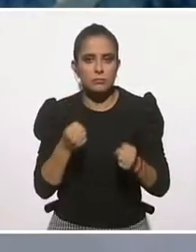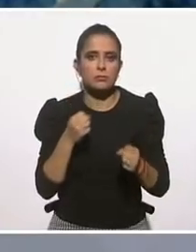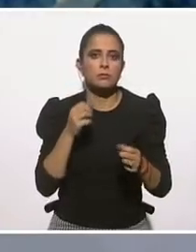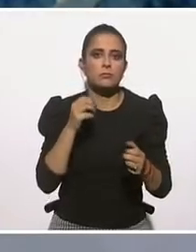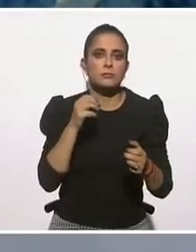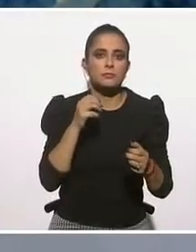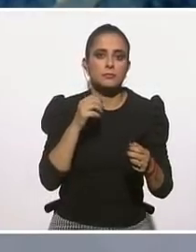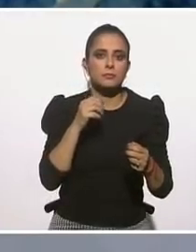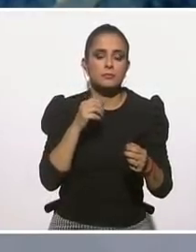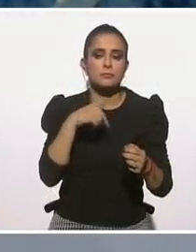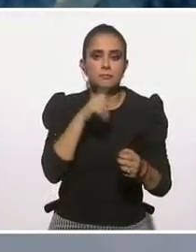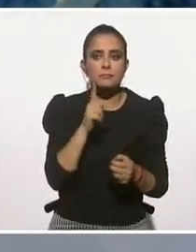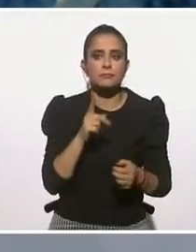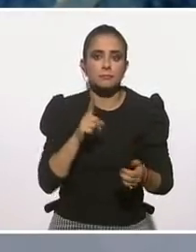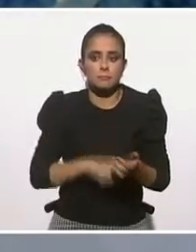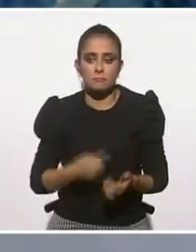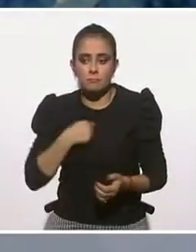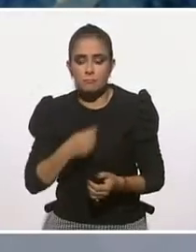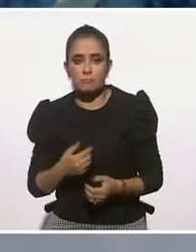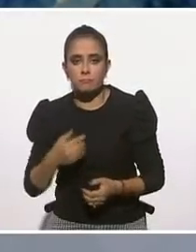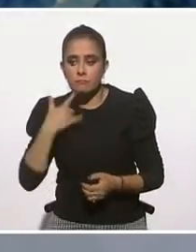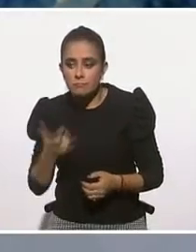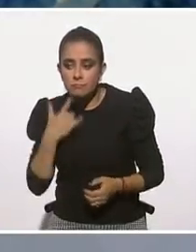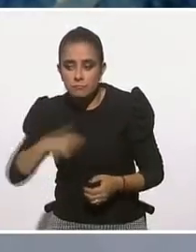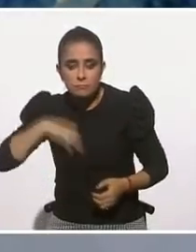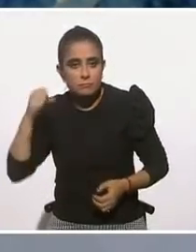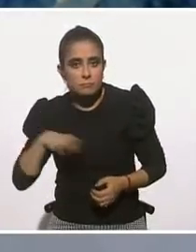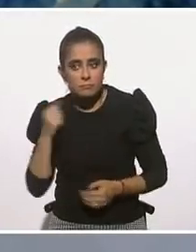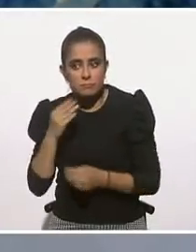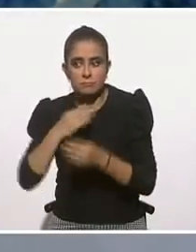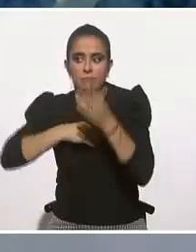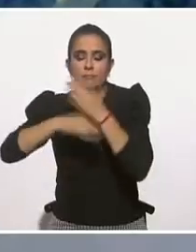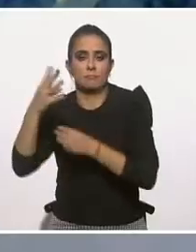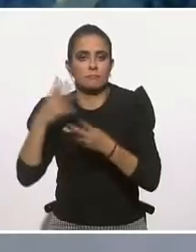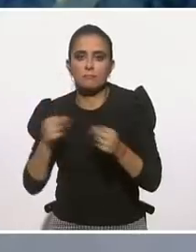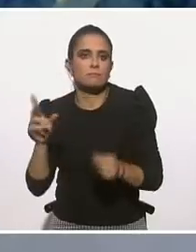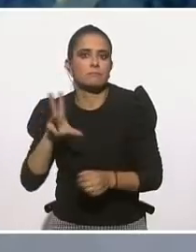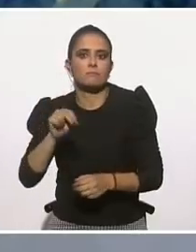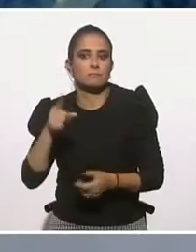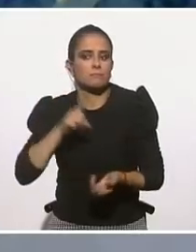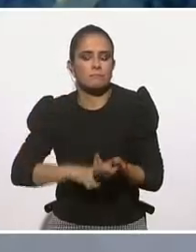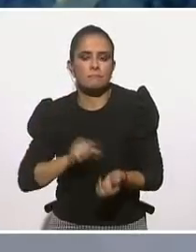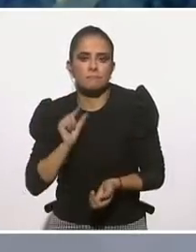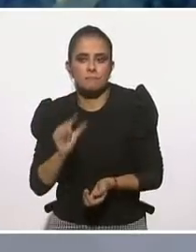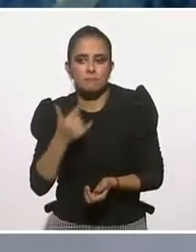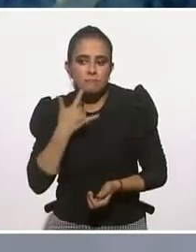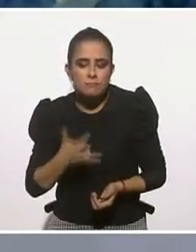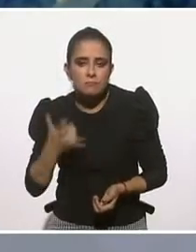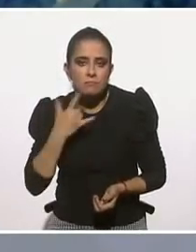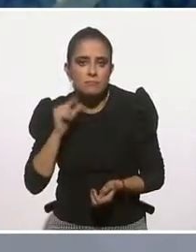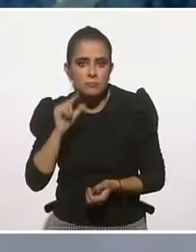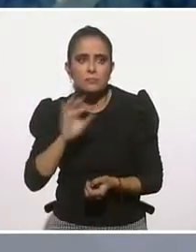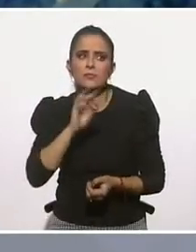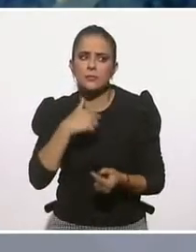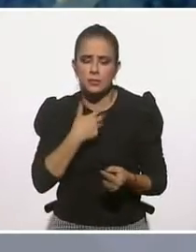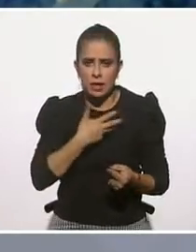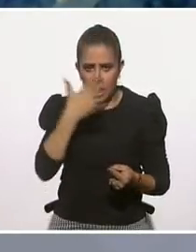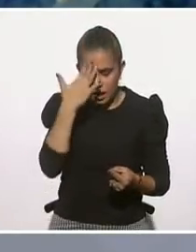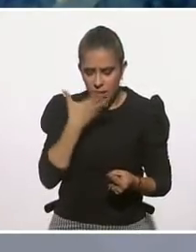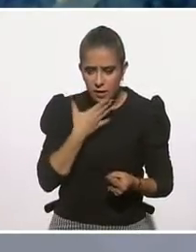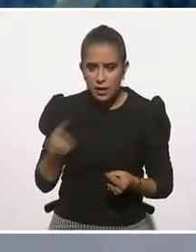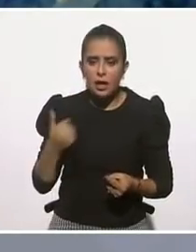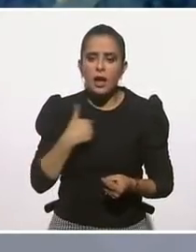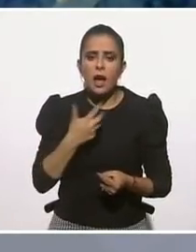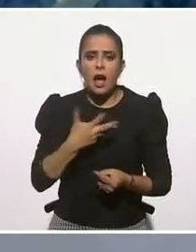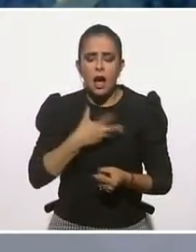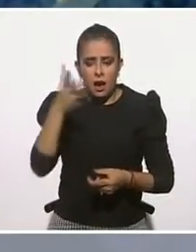y ser poco resiliente. O sea, no, hay sí estos desarrollos, estas habilidades, estos aprendizajes que me